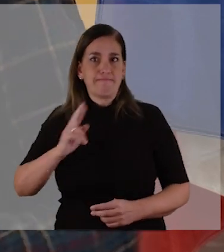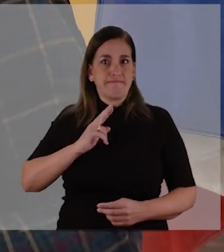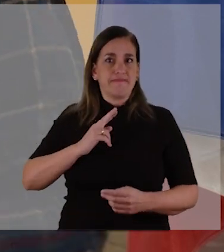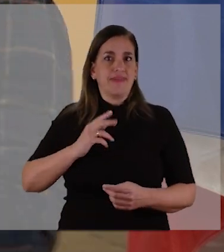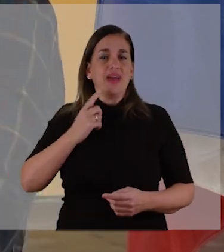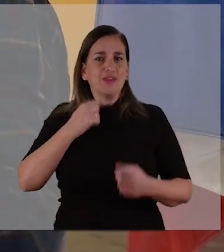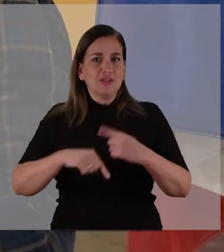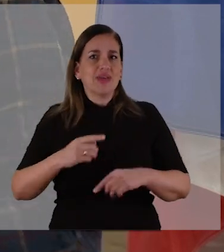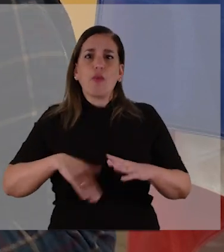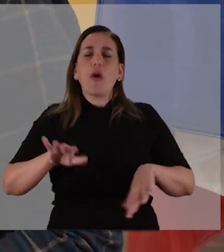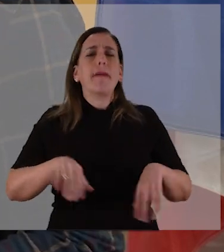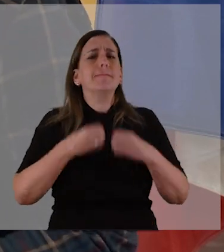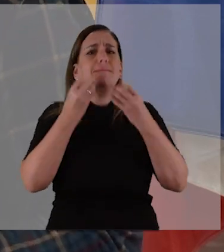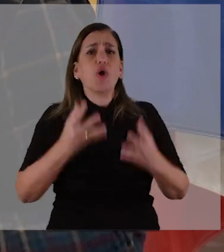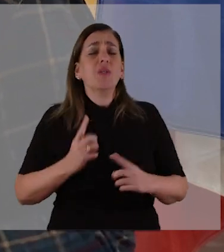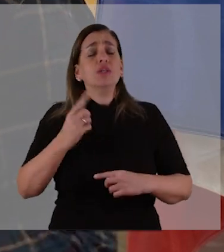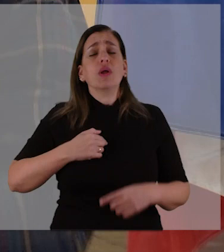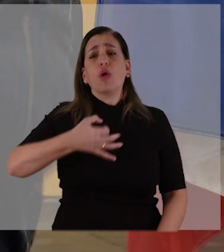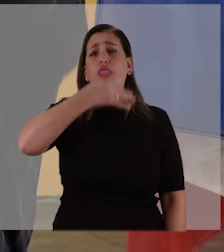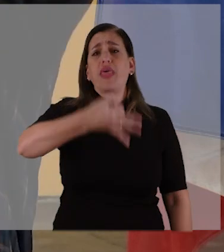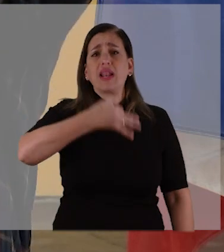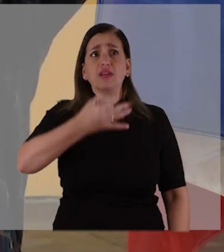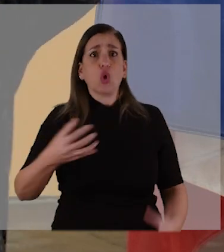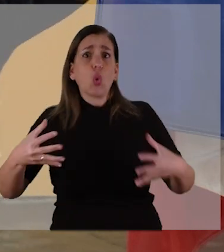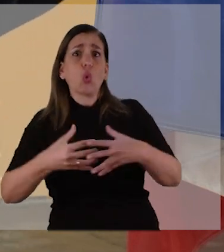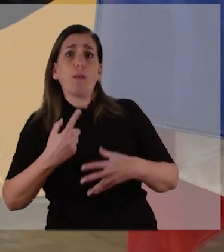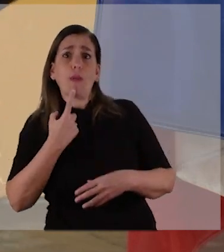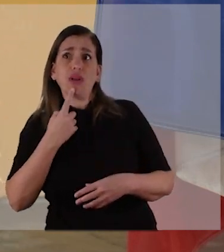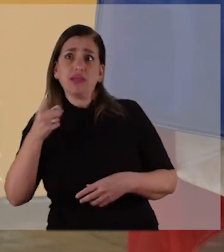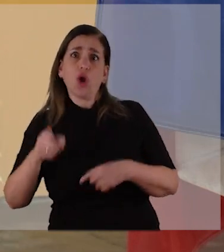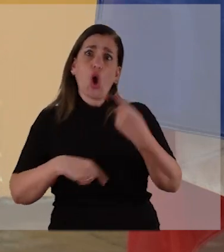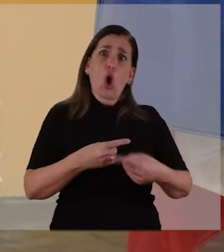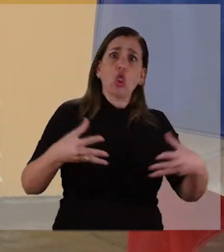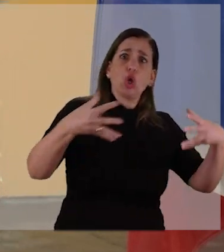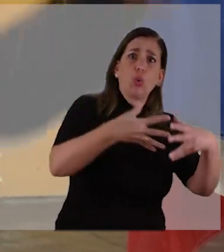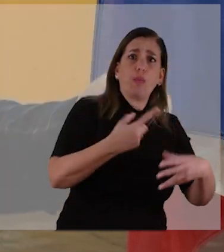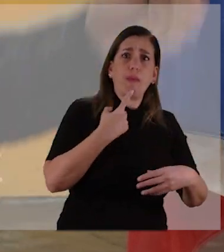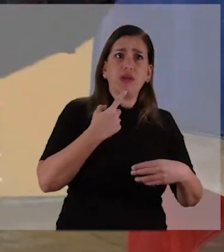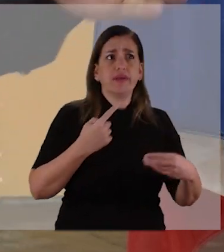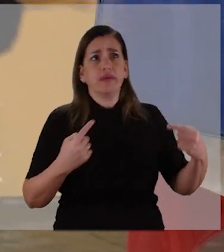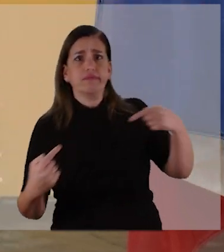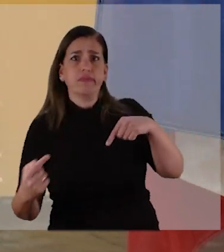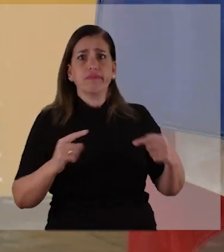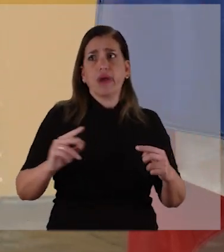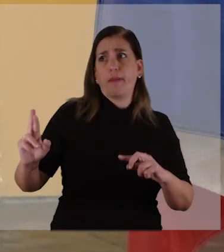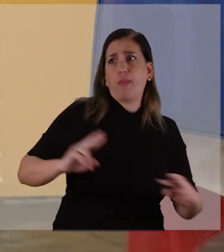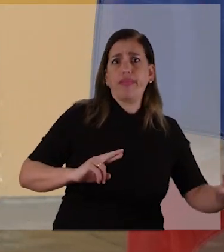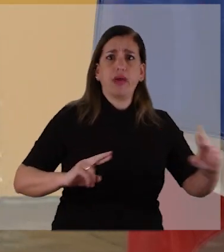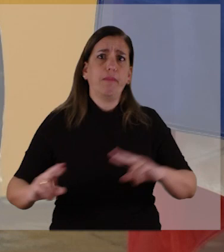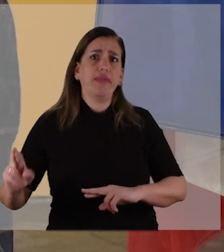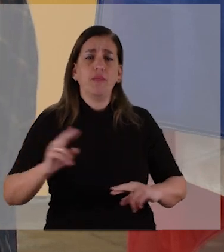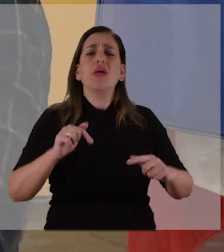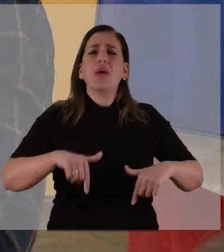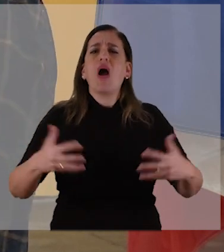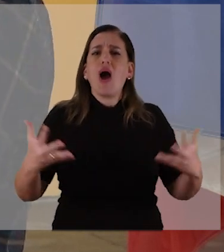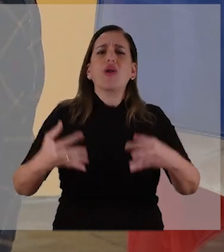me parece hasta más sano, porque si no uno hace una declaración de un partido político por allá, después la otra la tiene que contestar